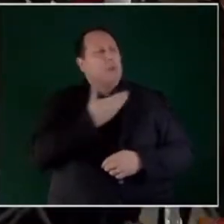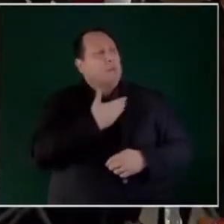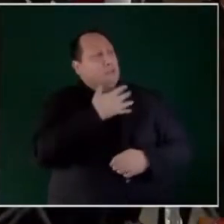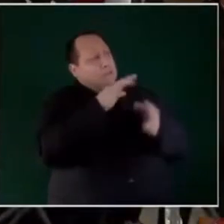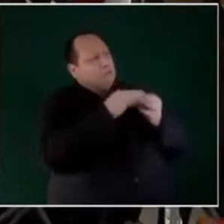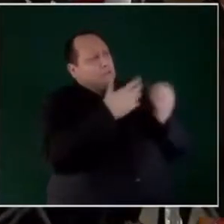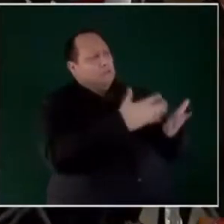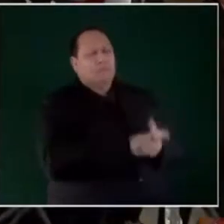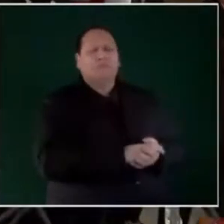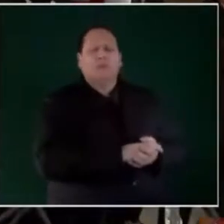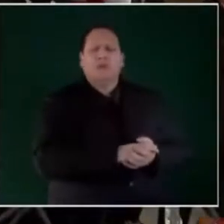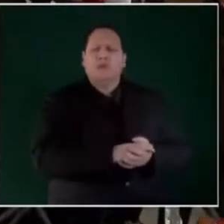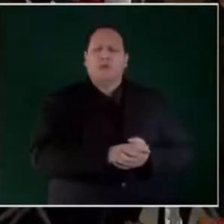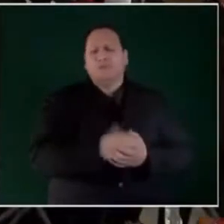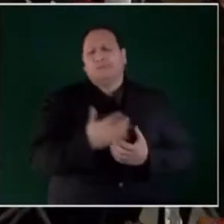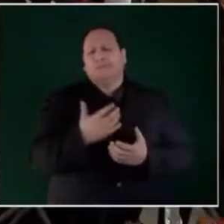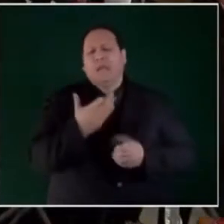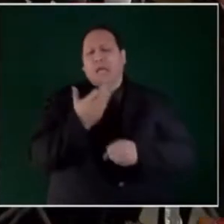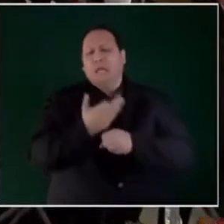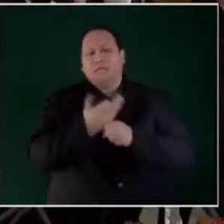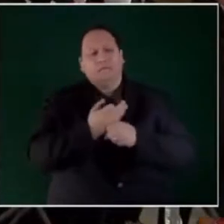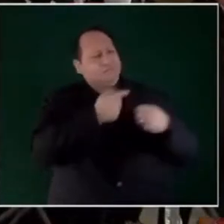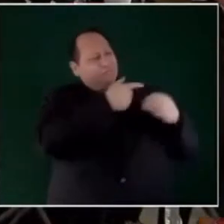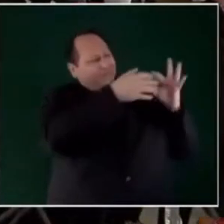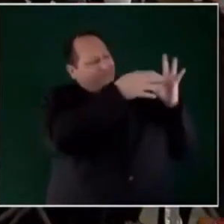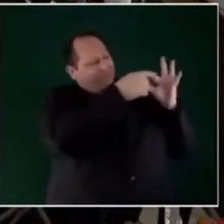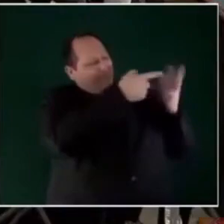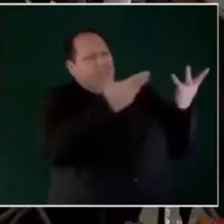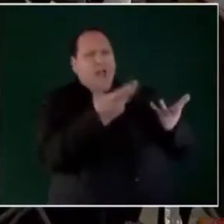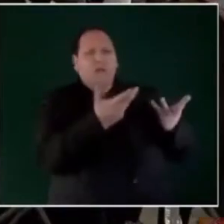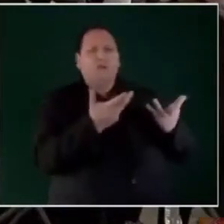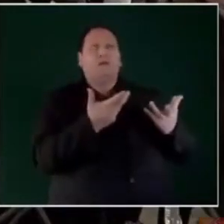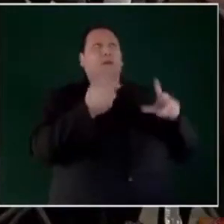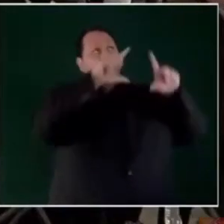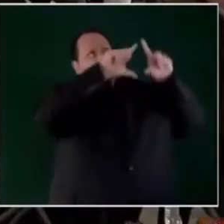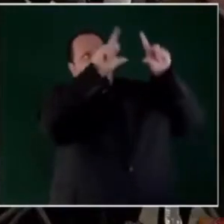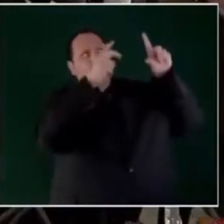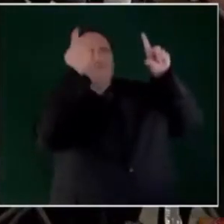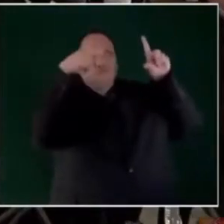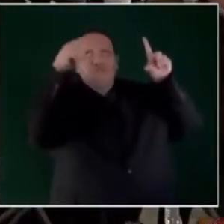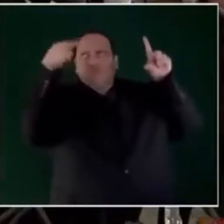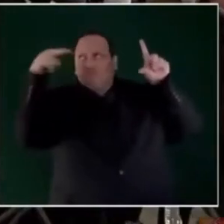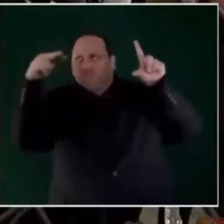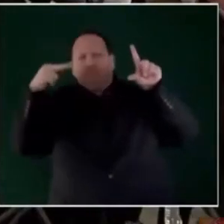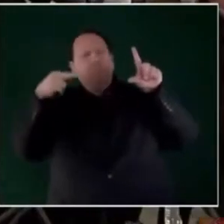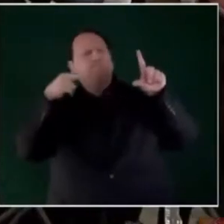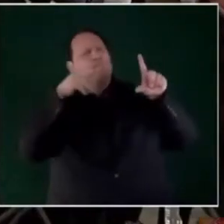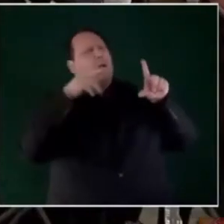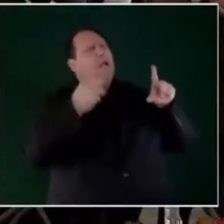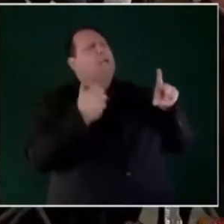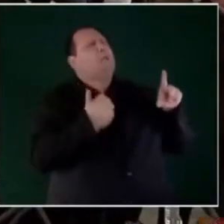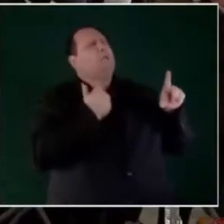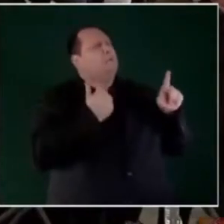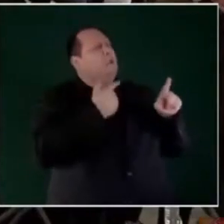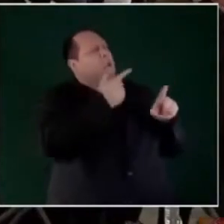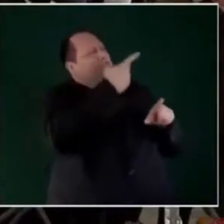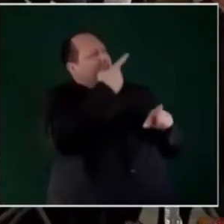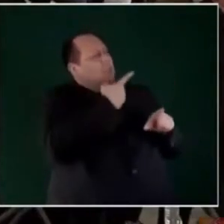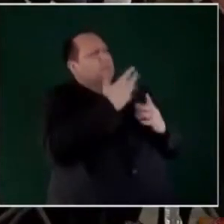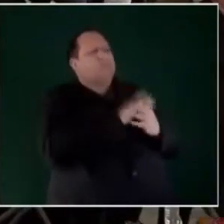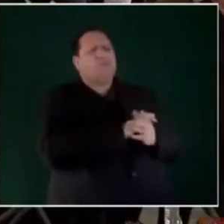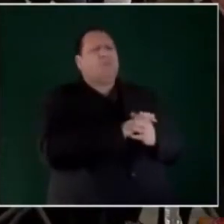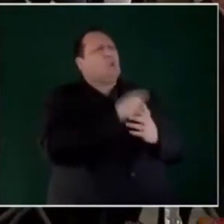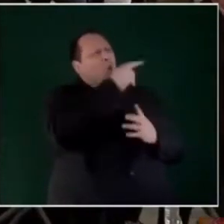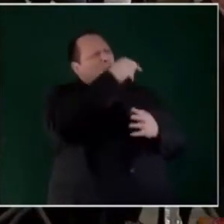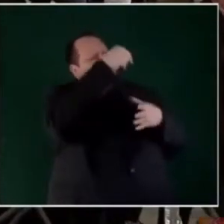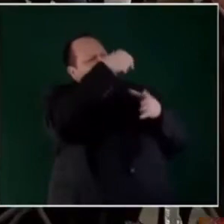aprovechando todo el contexto que ha tenido usted con sus giras en el transcurso del país, si nos pudiese comentar o